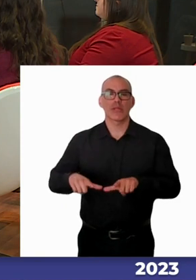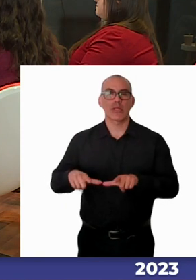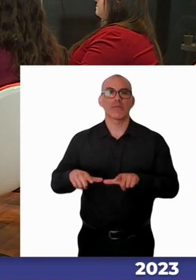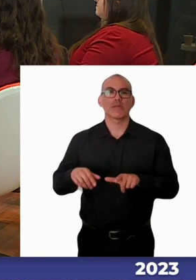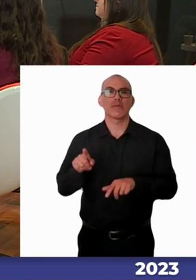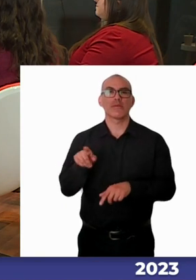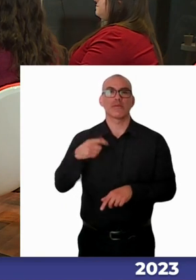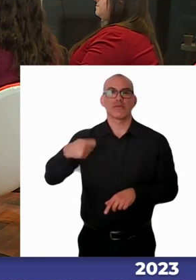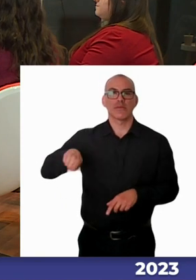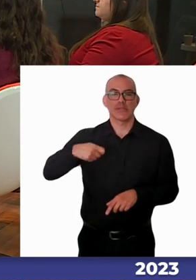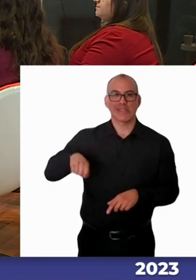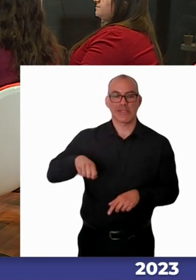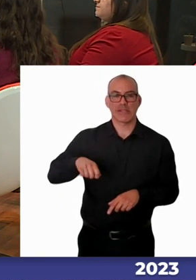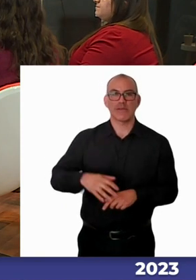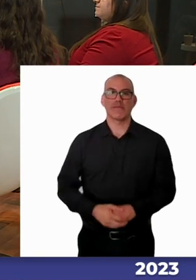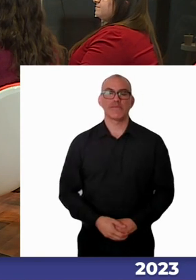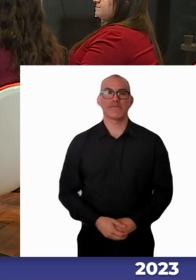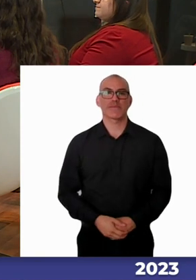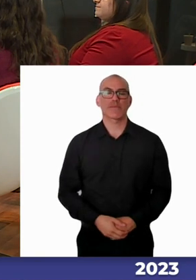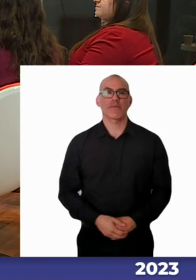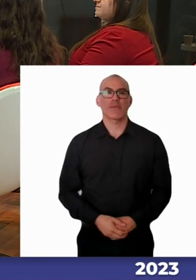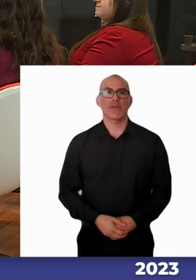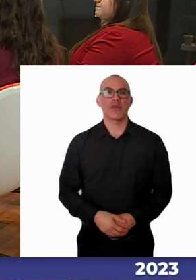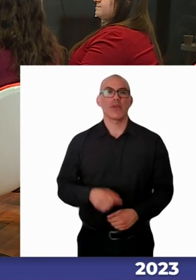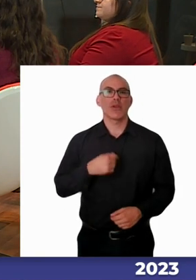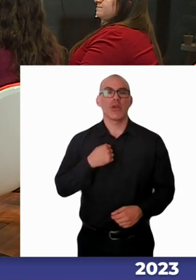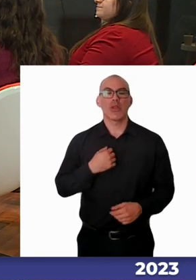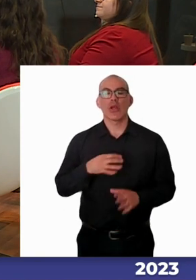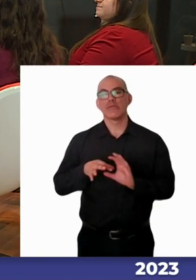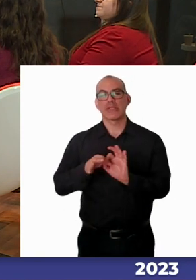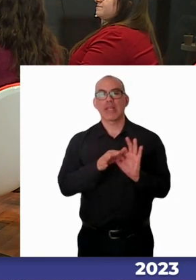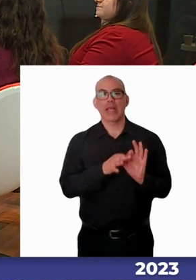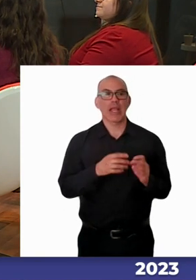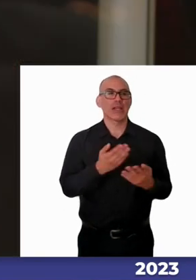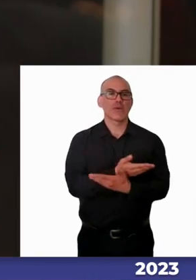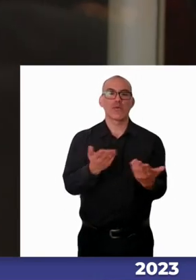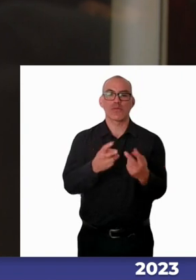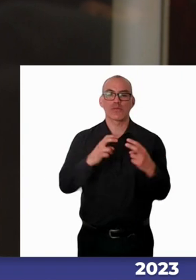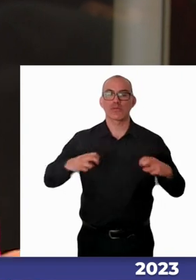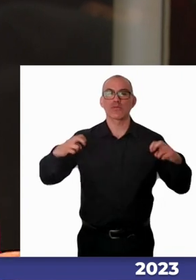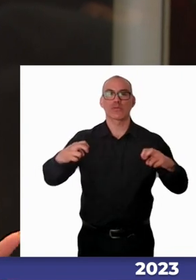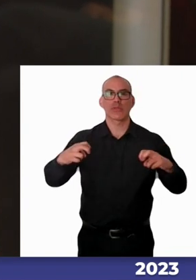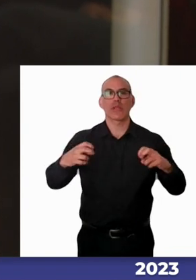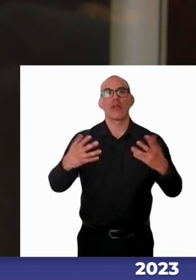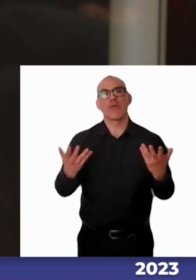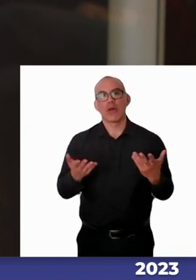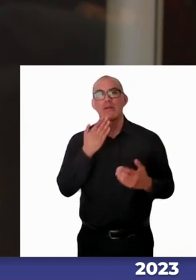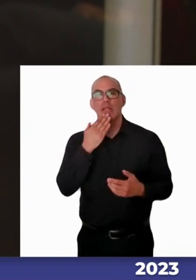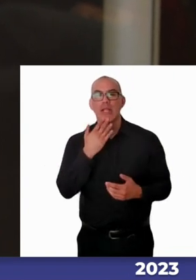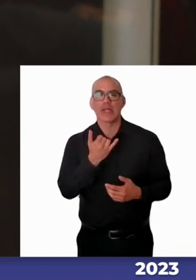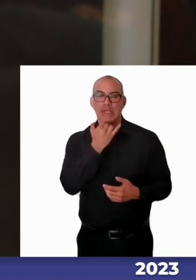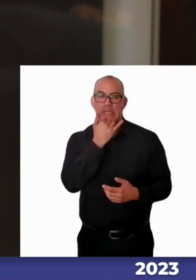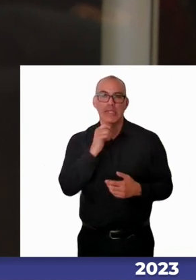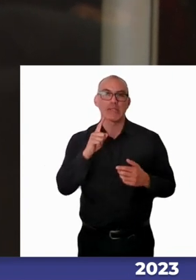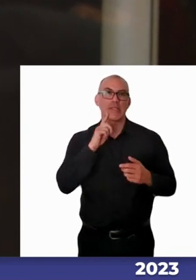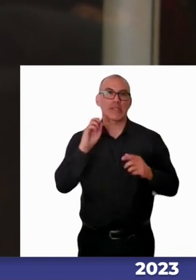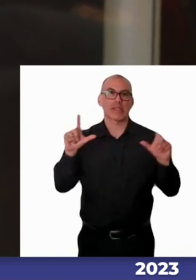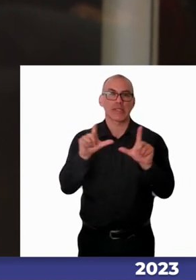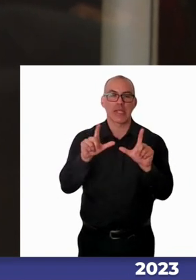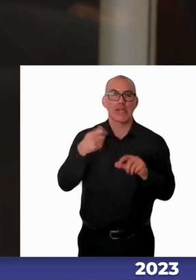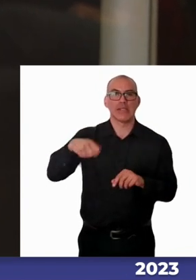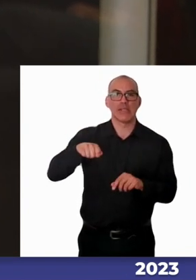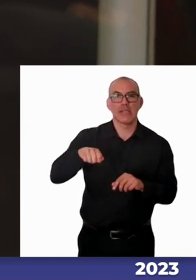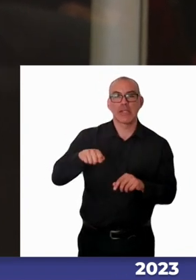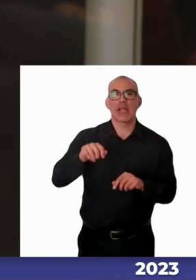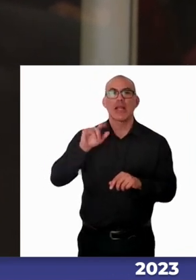Primero, quiero agradecer la permanencia de todos quienes nos acompañan a través de las transmisiones de TV Senado, redes de la Biblioteca del Congreso Nacional